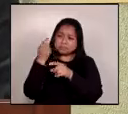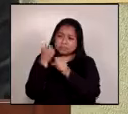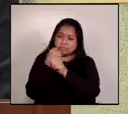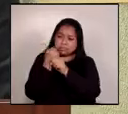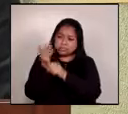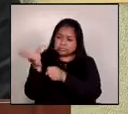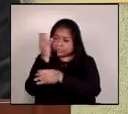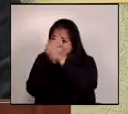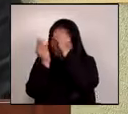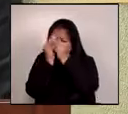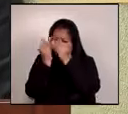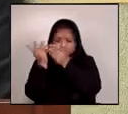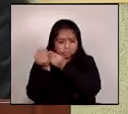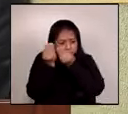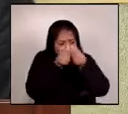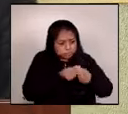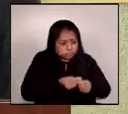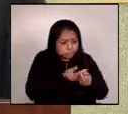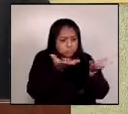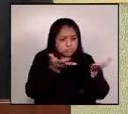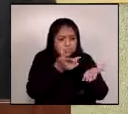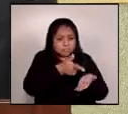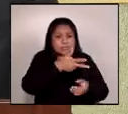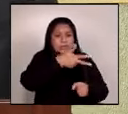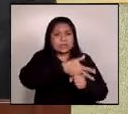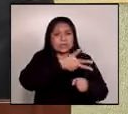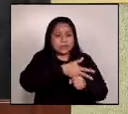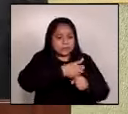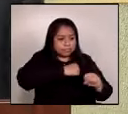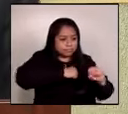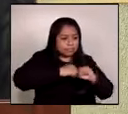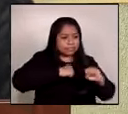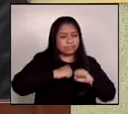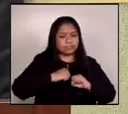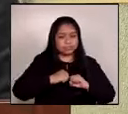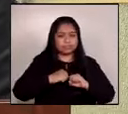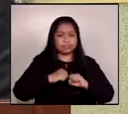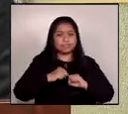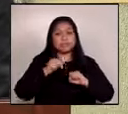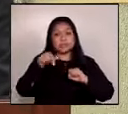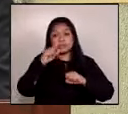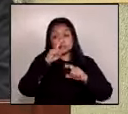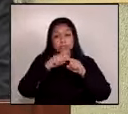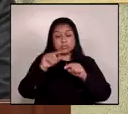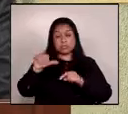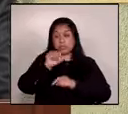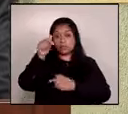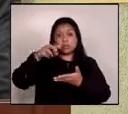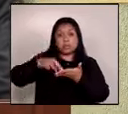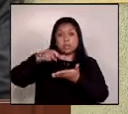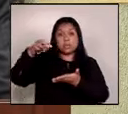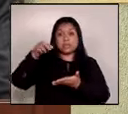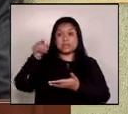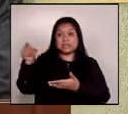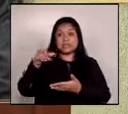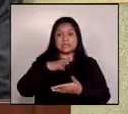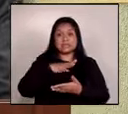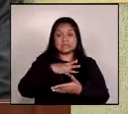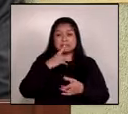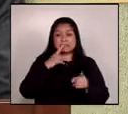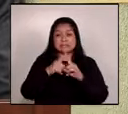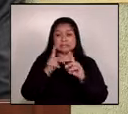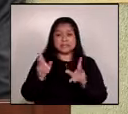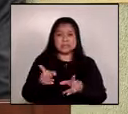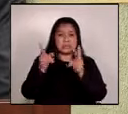para que sean adaptados a la realidad guatemalteca ningún país ha salido de una cleptocracia